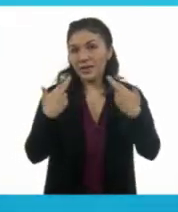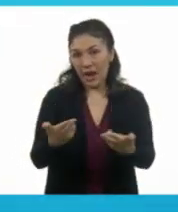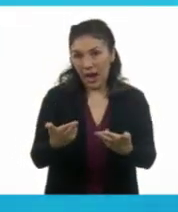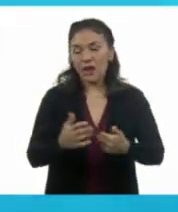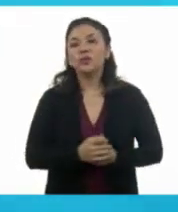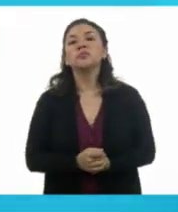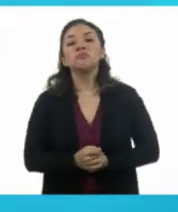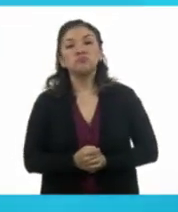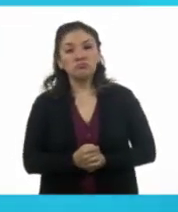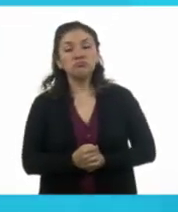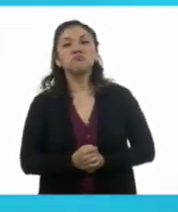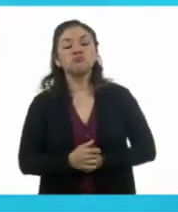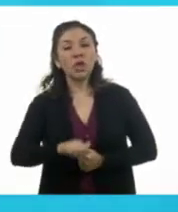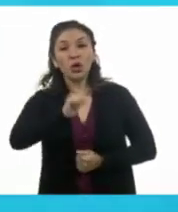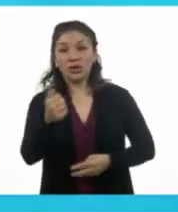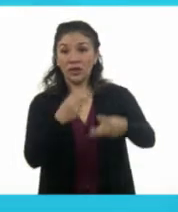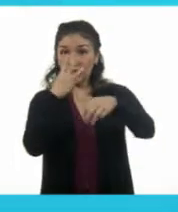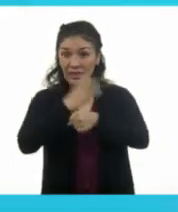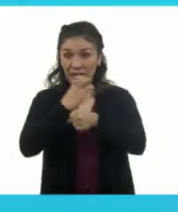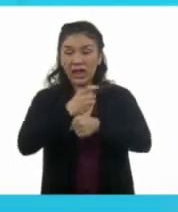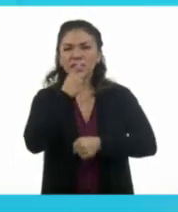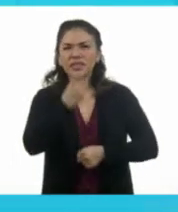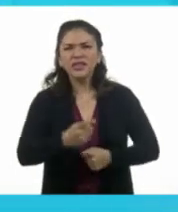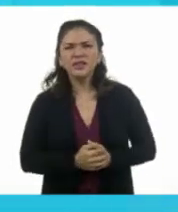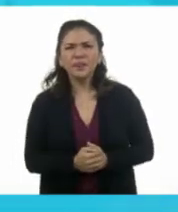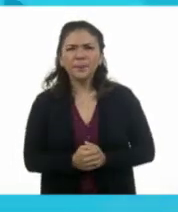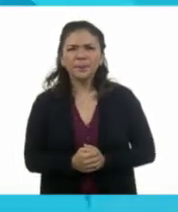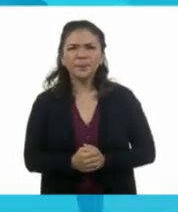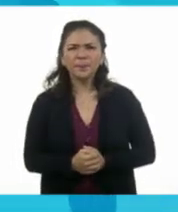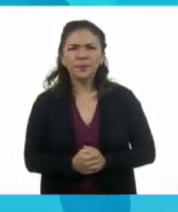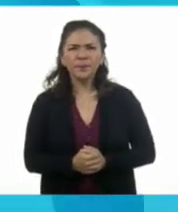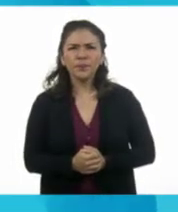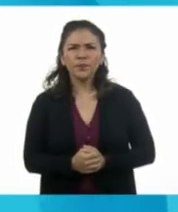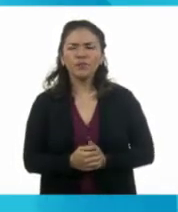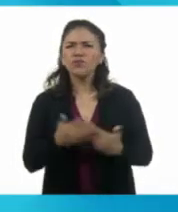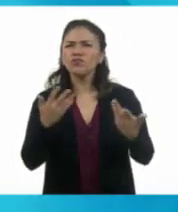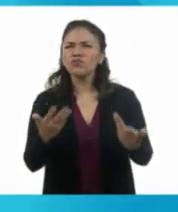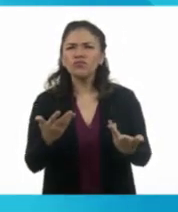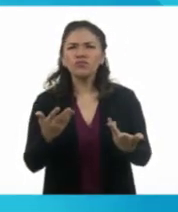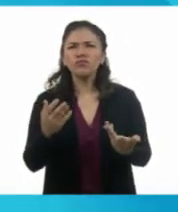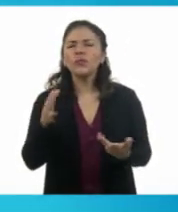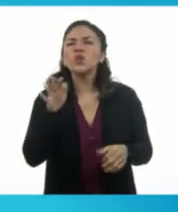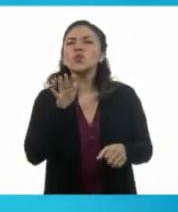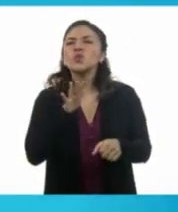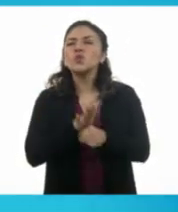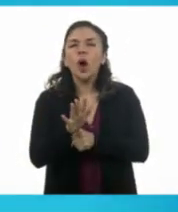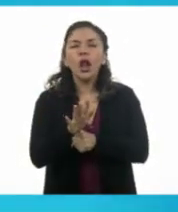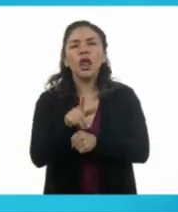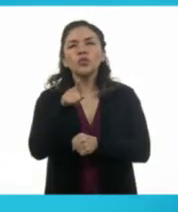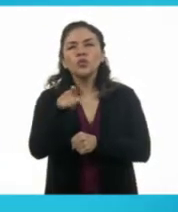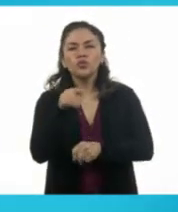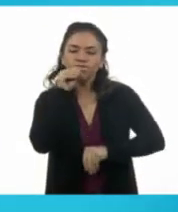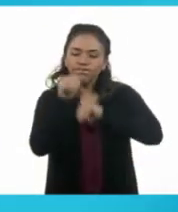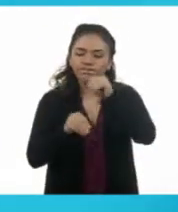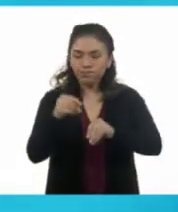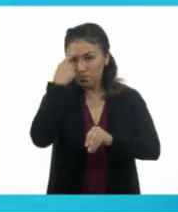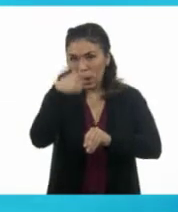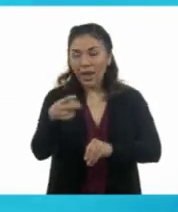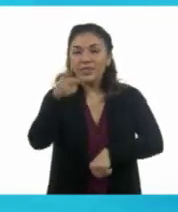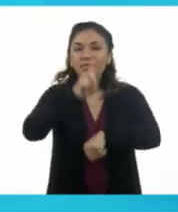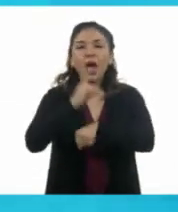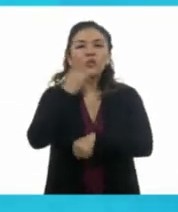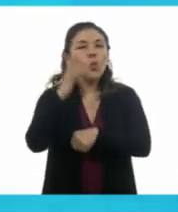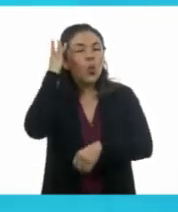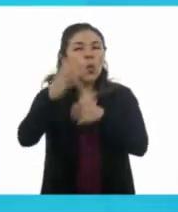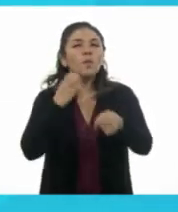En la pregunta tres, la pregunta es ¿Cuál sería un detalle para organizar tu cumpleaños?